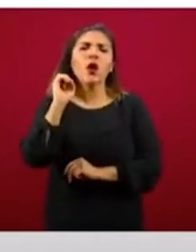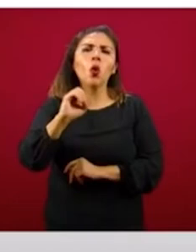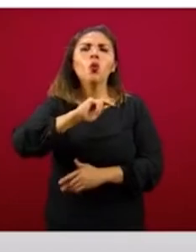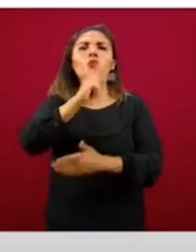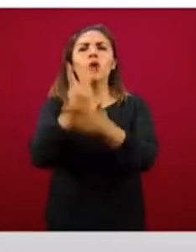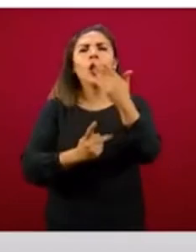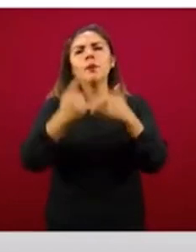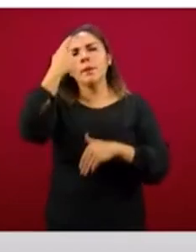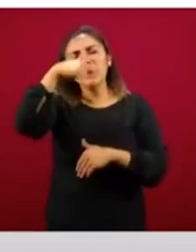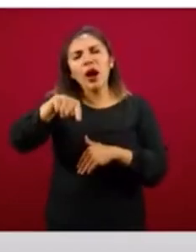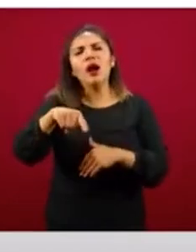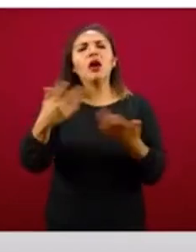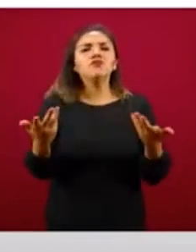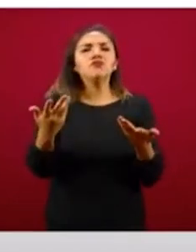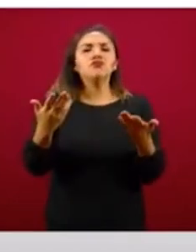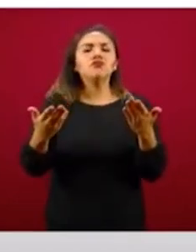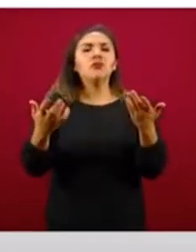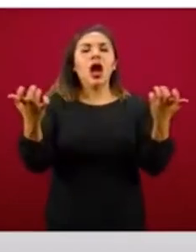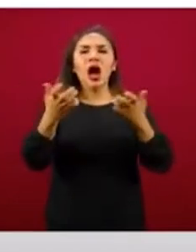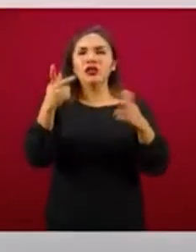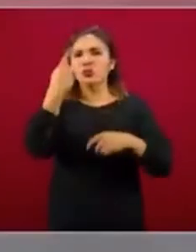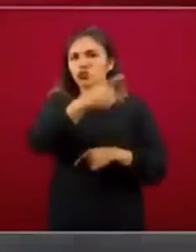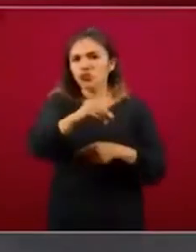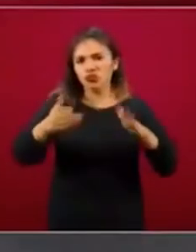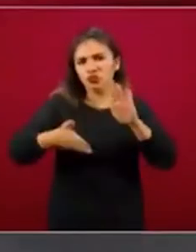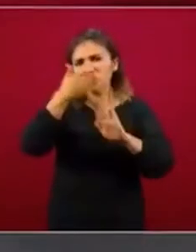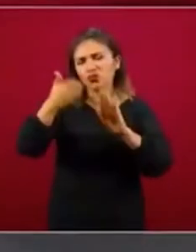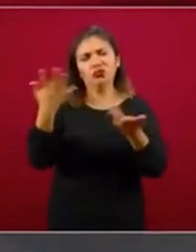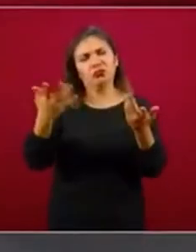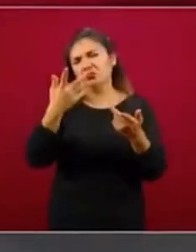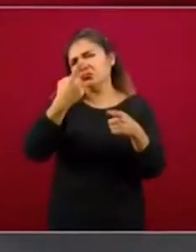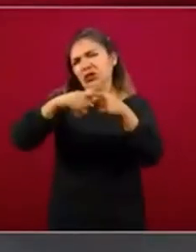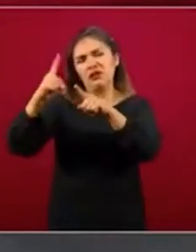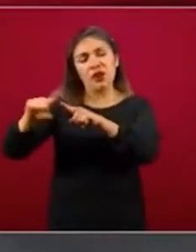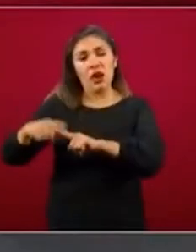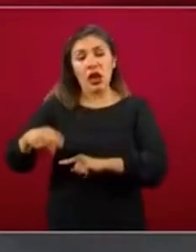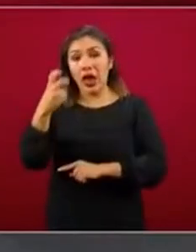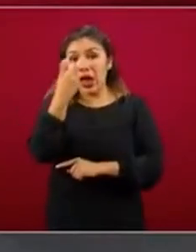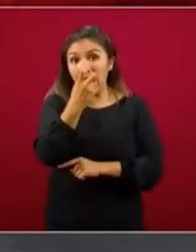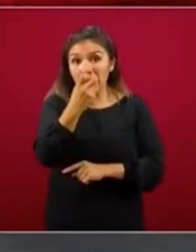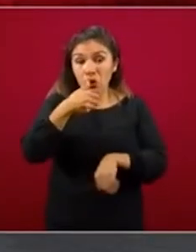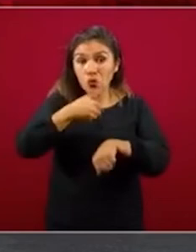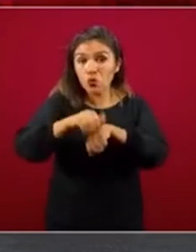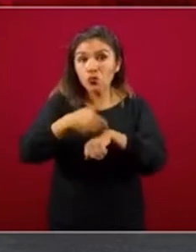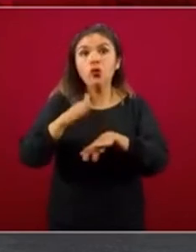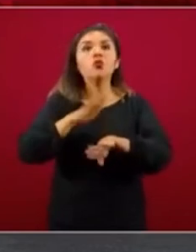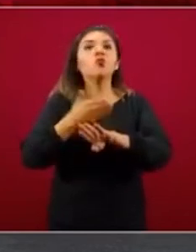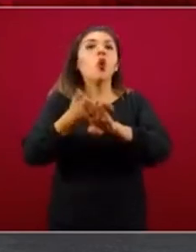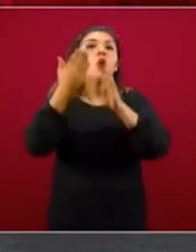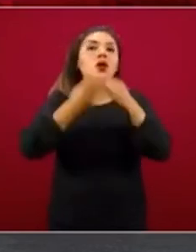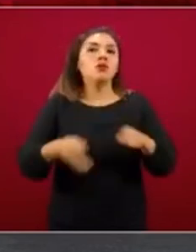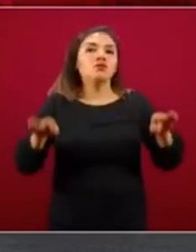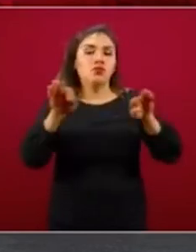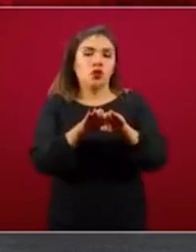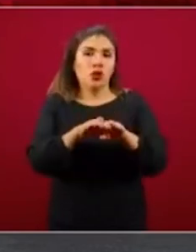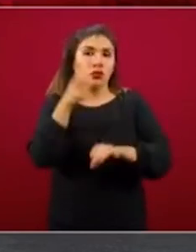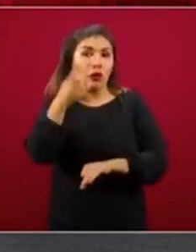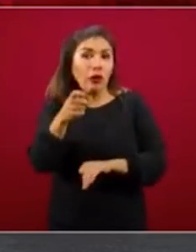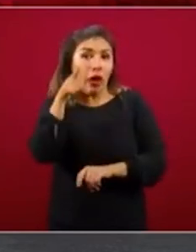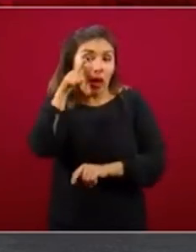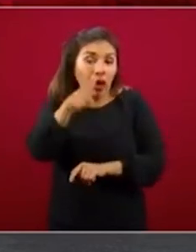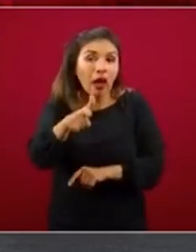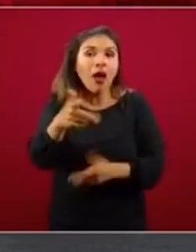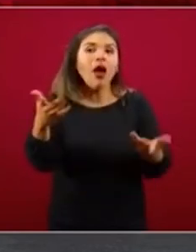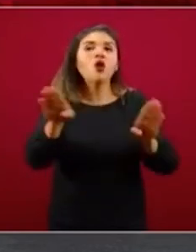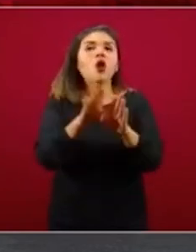programas de autoproducción, etcétera. Este número es muy importante porque nos va a